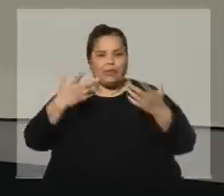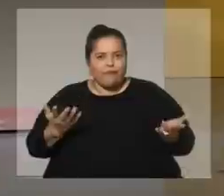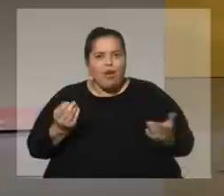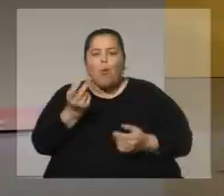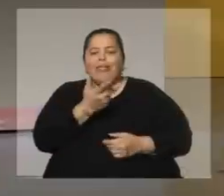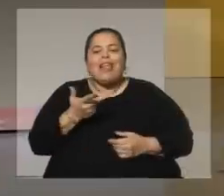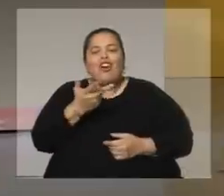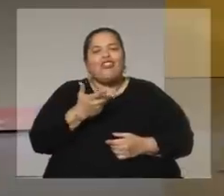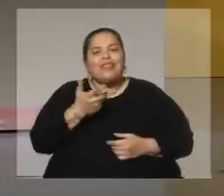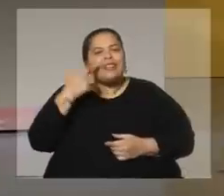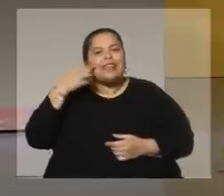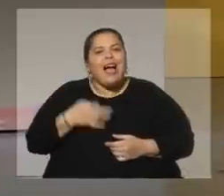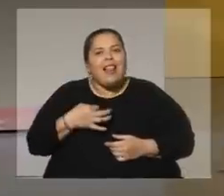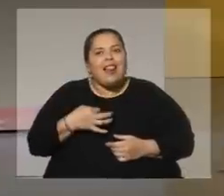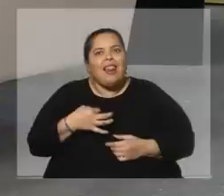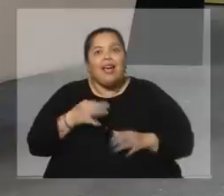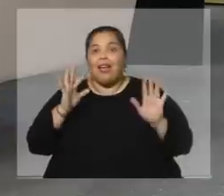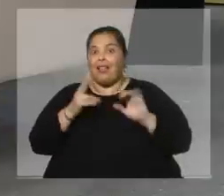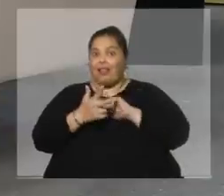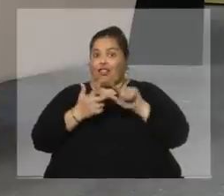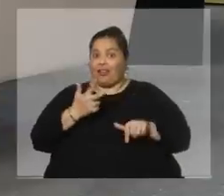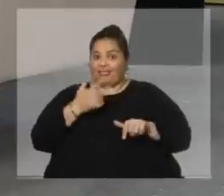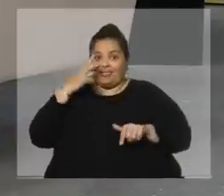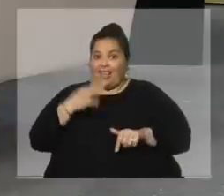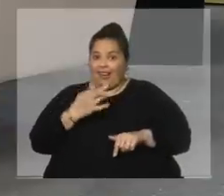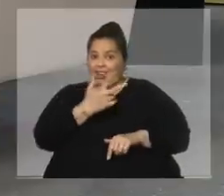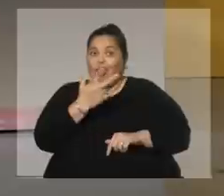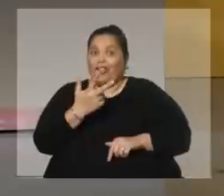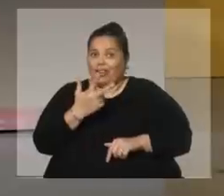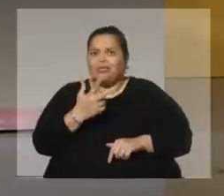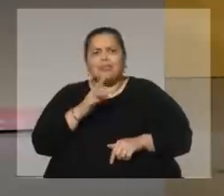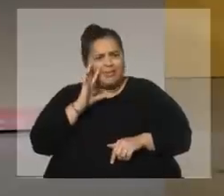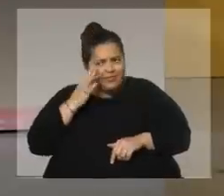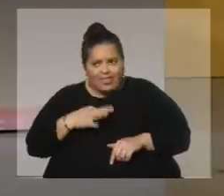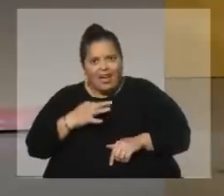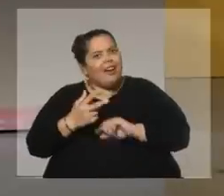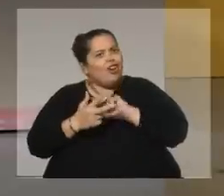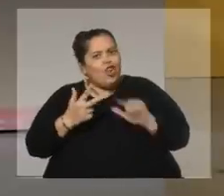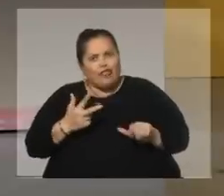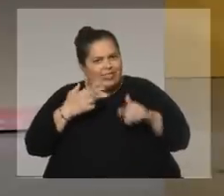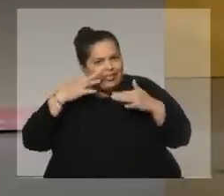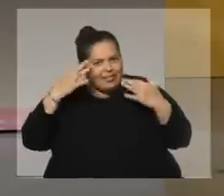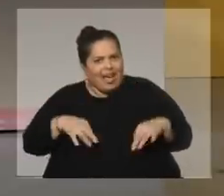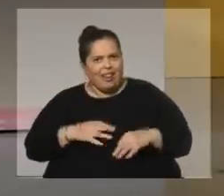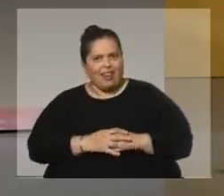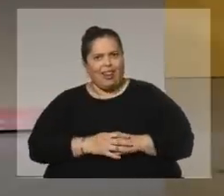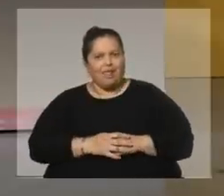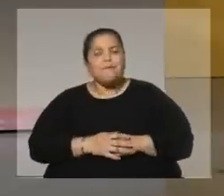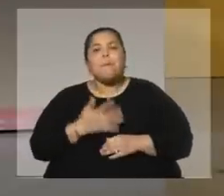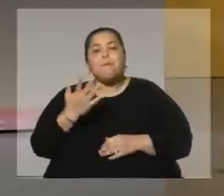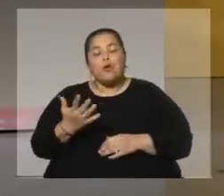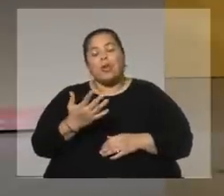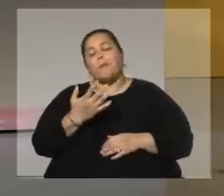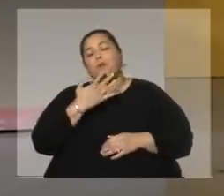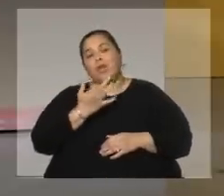real? Los tres. Bien, contame. Absolutamente los tres. Es decir, el Sergio